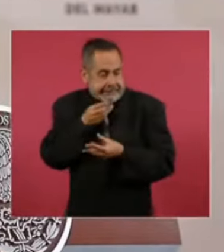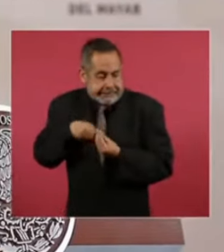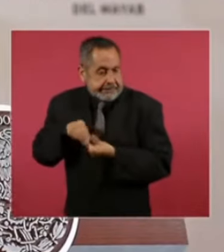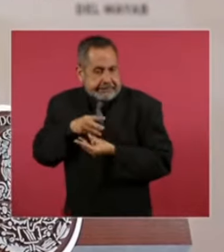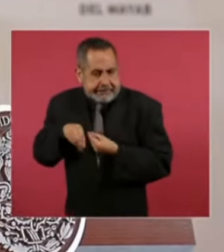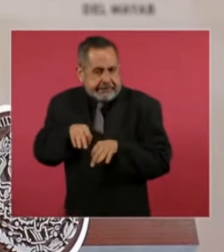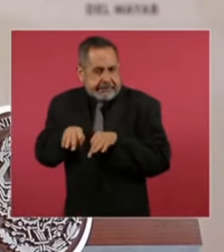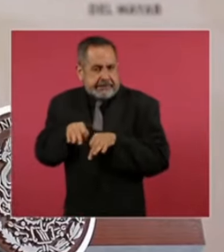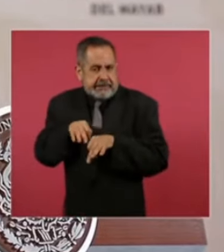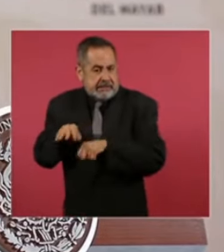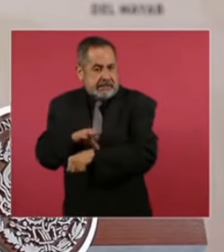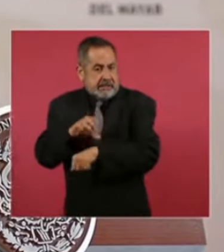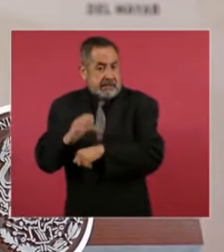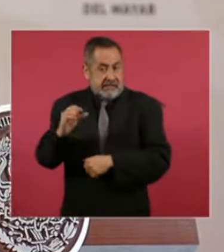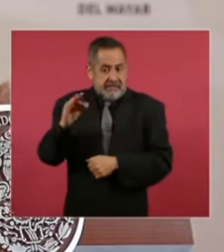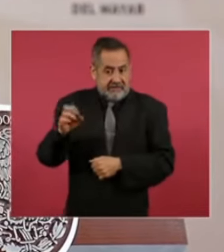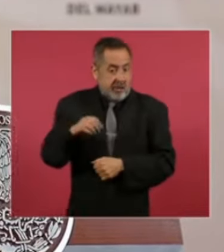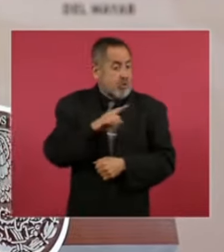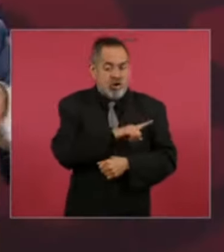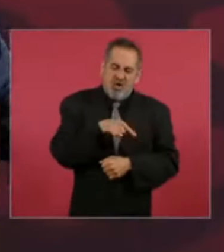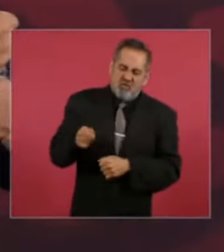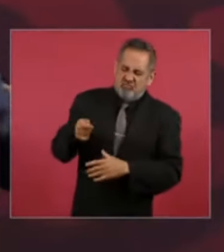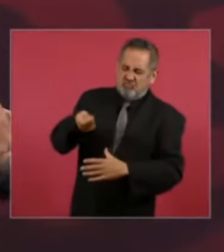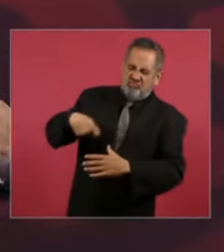porque ataron a la Comisión Federal